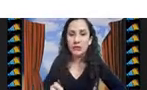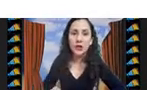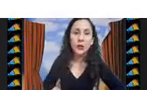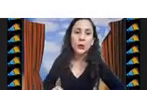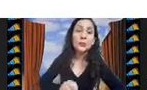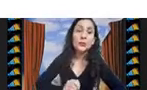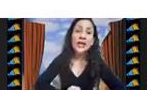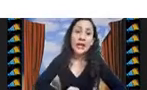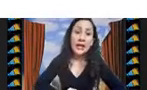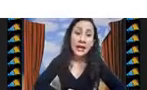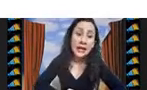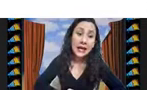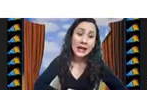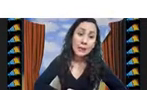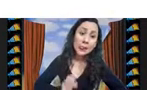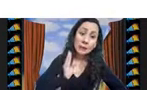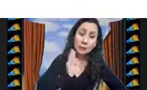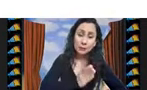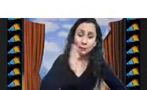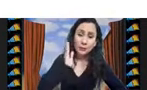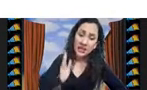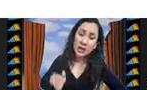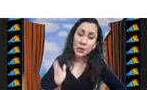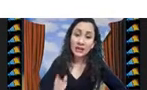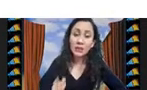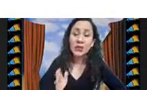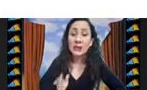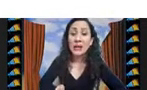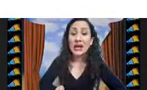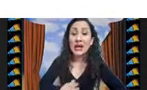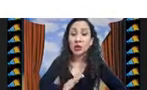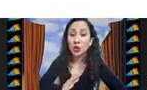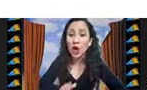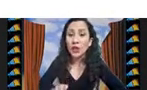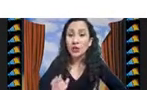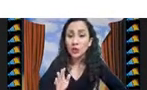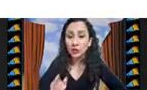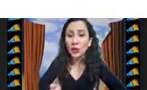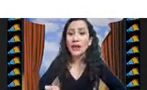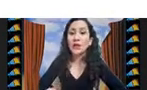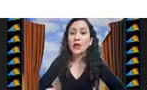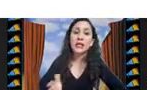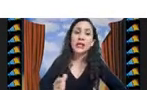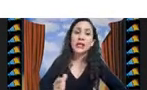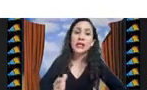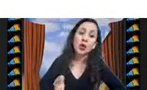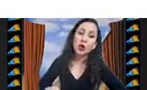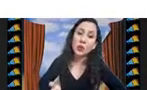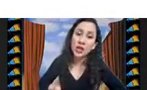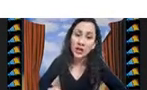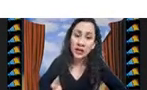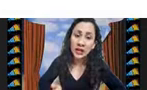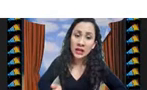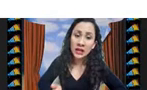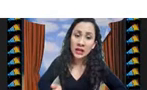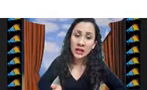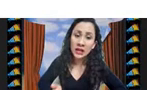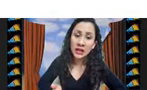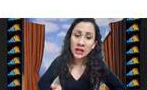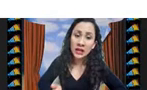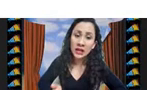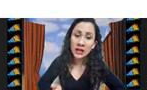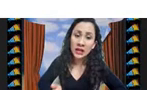peso específico y el objetivo es empacar todos los objetos en el menor número de